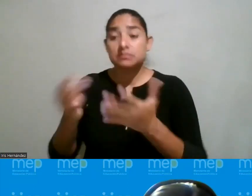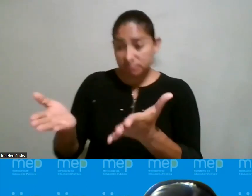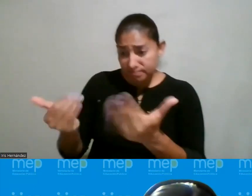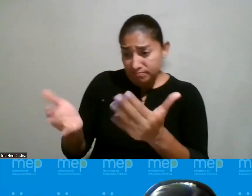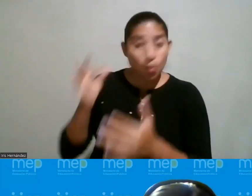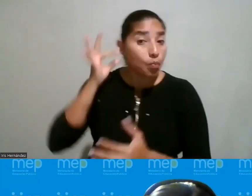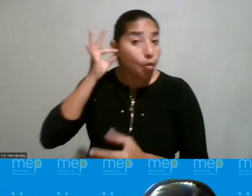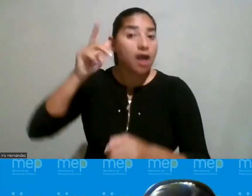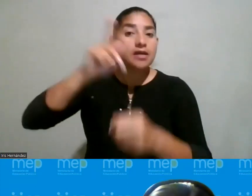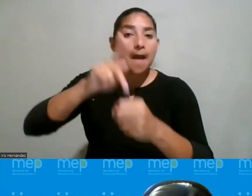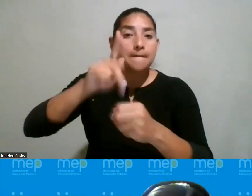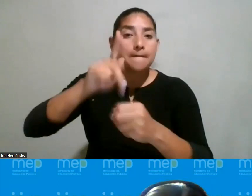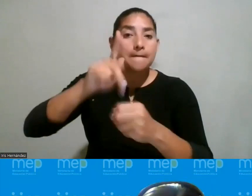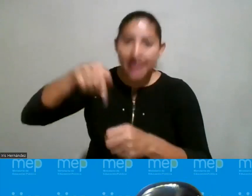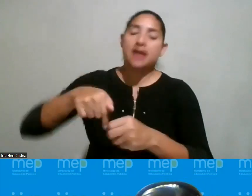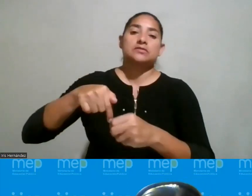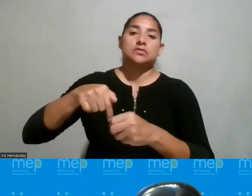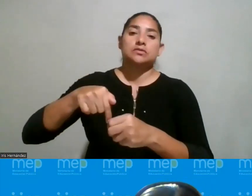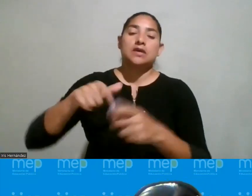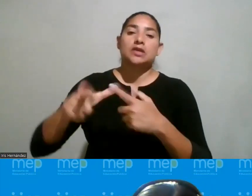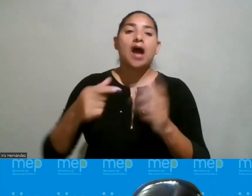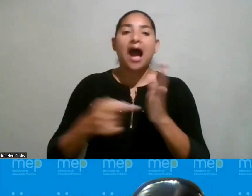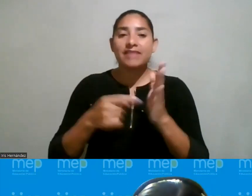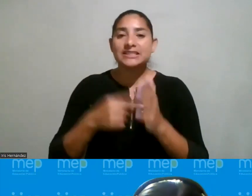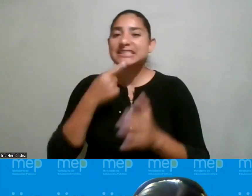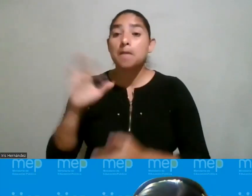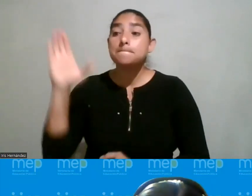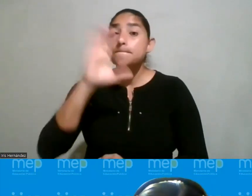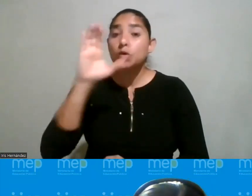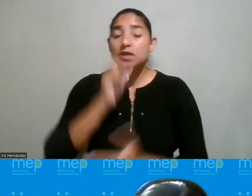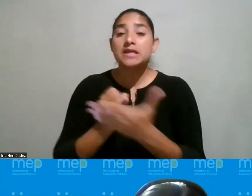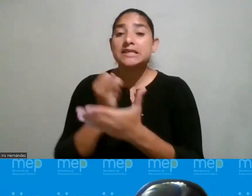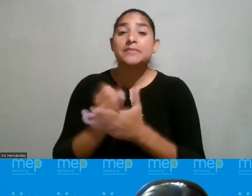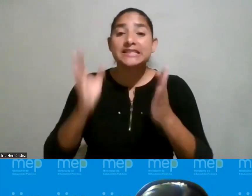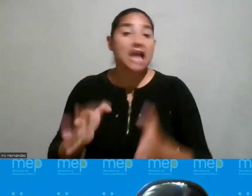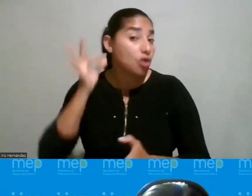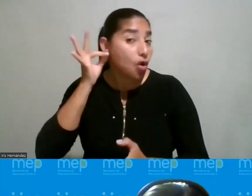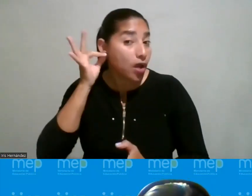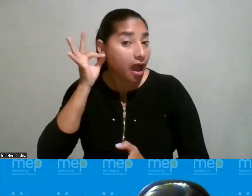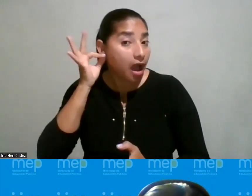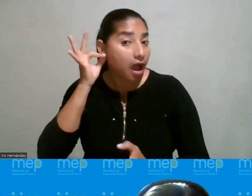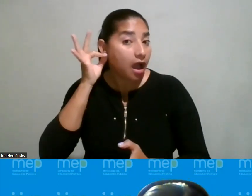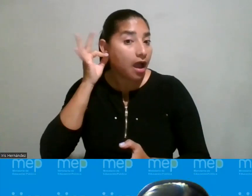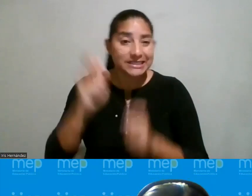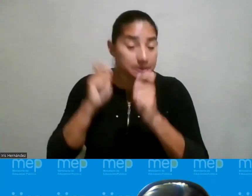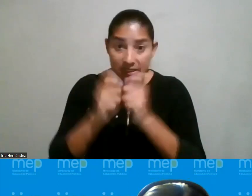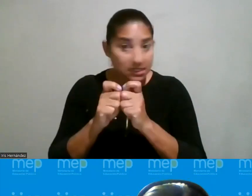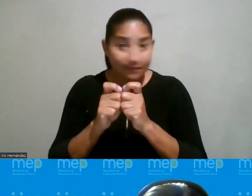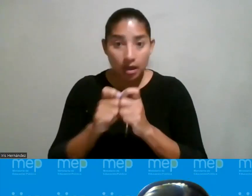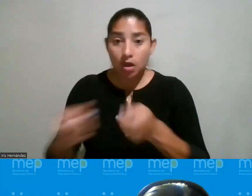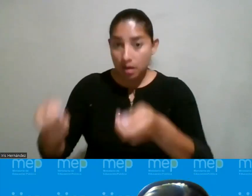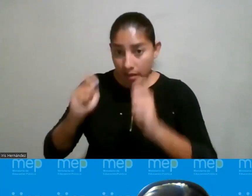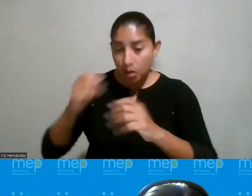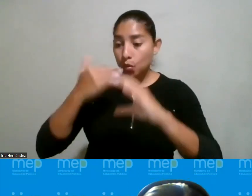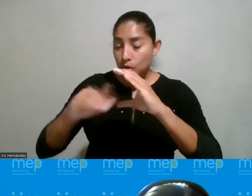participar en estos concursos y a veces el concurso dice buscamos investigadora o sea solo voy a aceptar currícula de